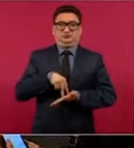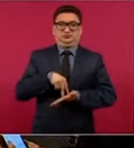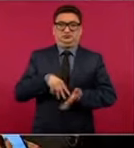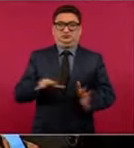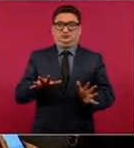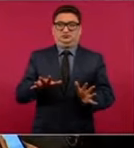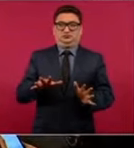como un bolillo.